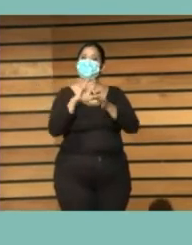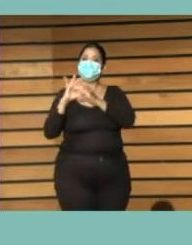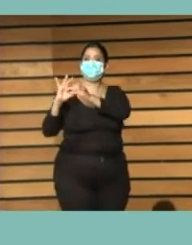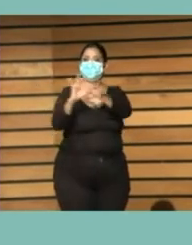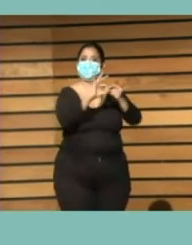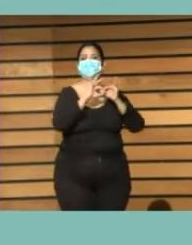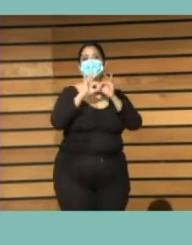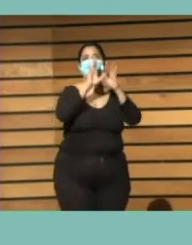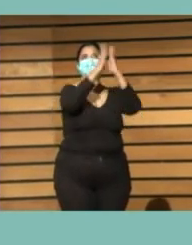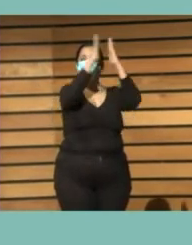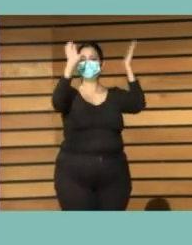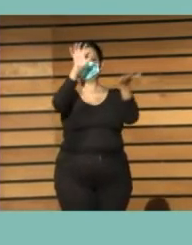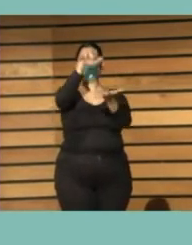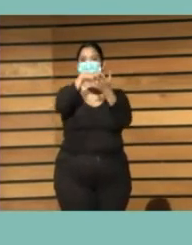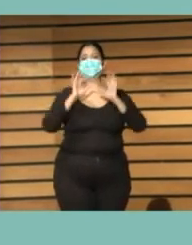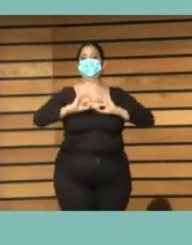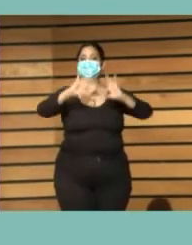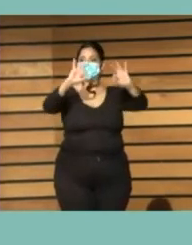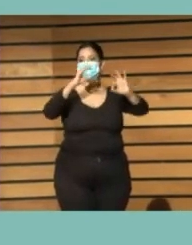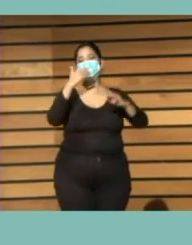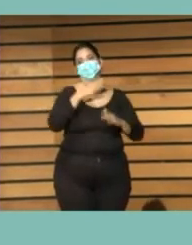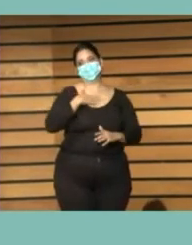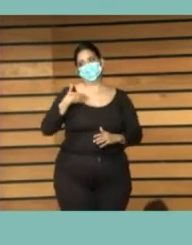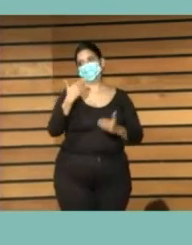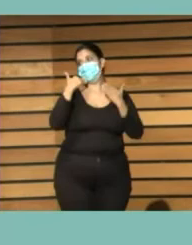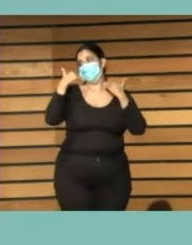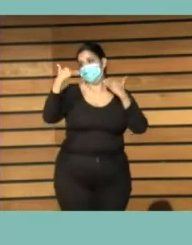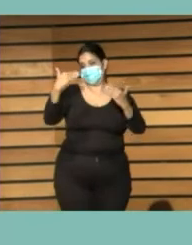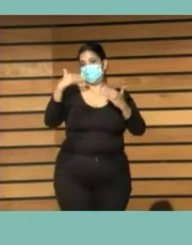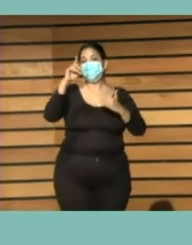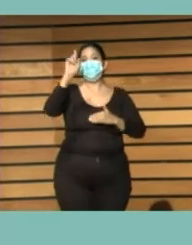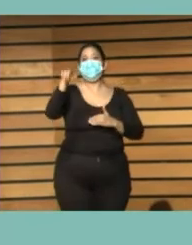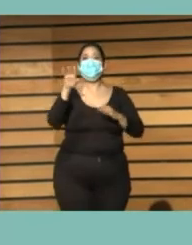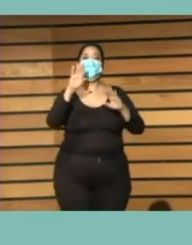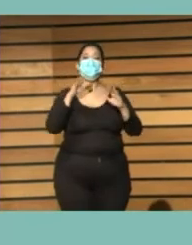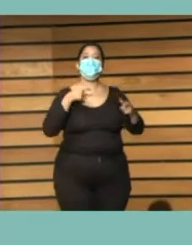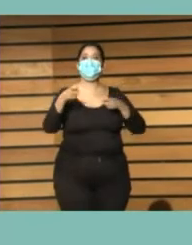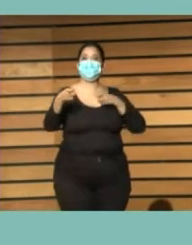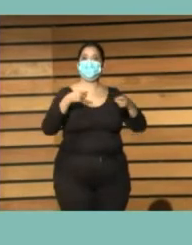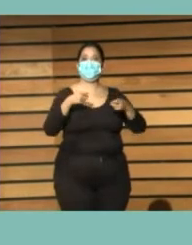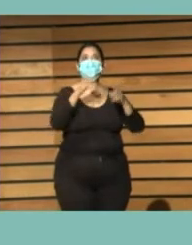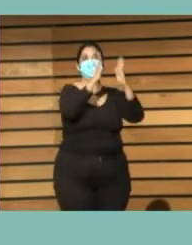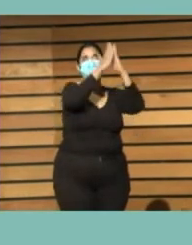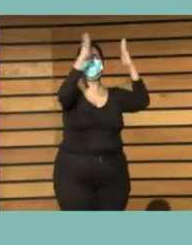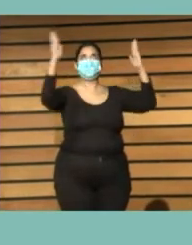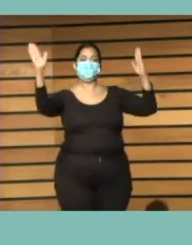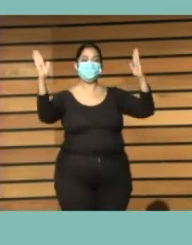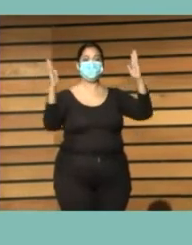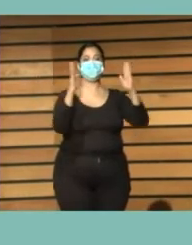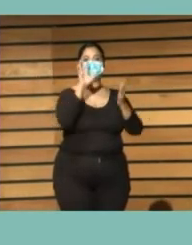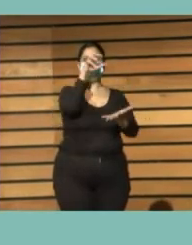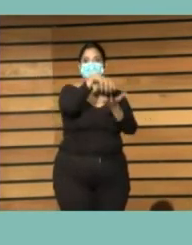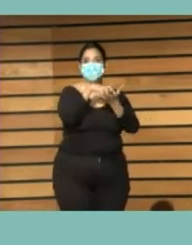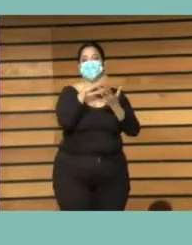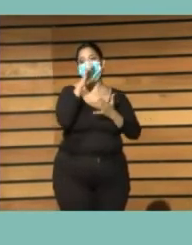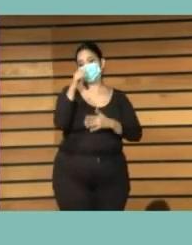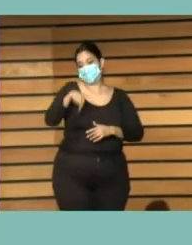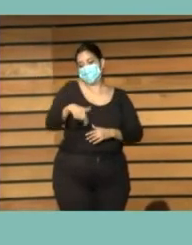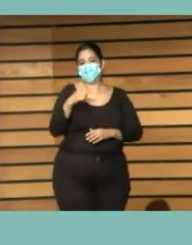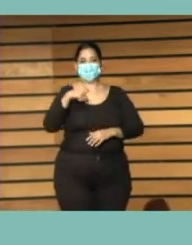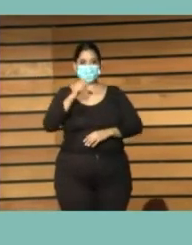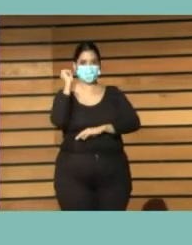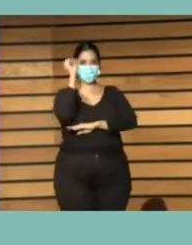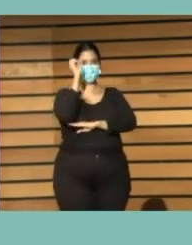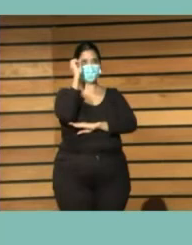Especializadas, quiero dar las gracias a la Subdirección General de Coordinación Bibliotecaria por habernos invitado a presentar en